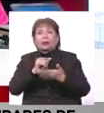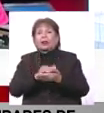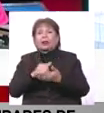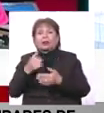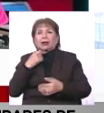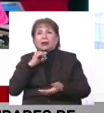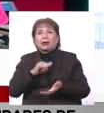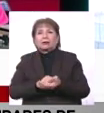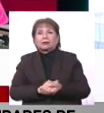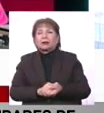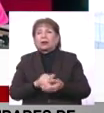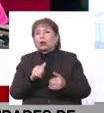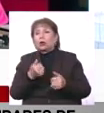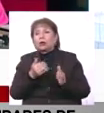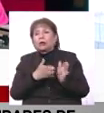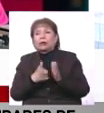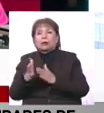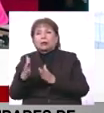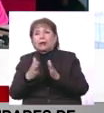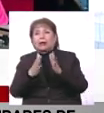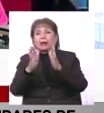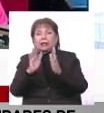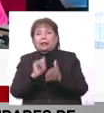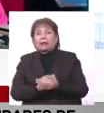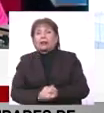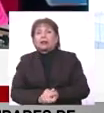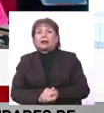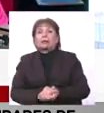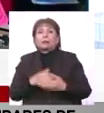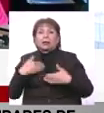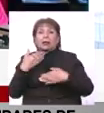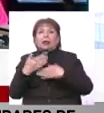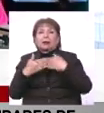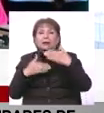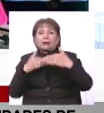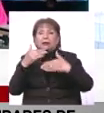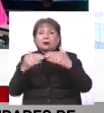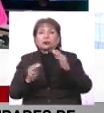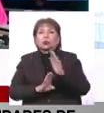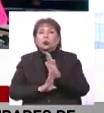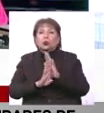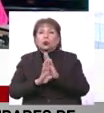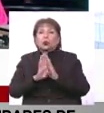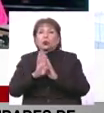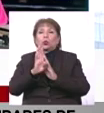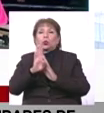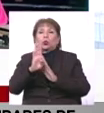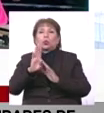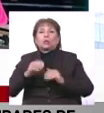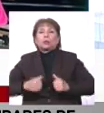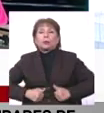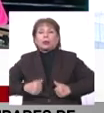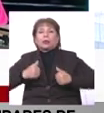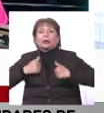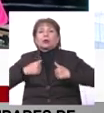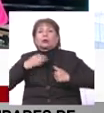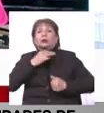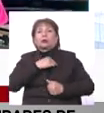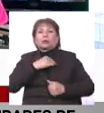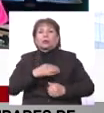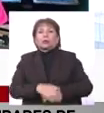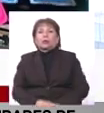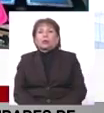a que de una u otra manera pueda comenzar a avanzar su edad y sobre todo fortificar su espíritu y su alma y su